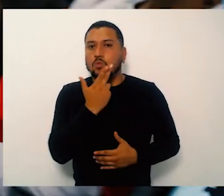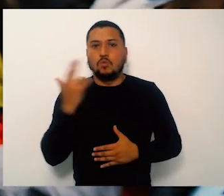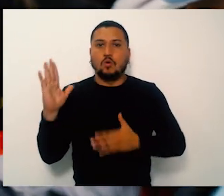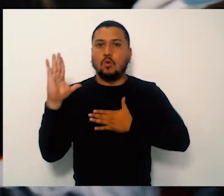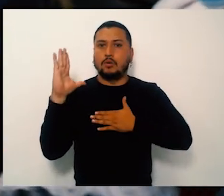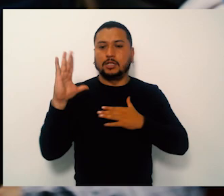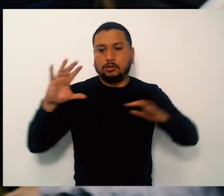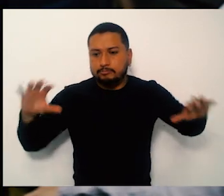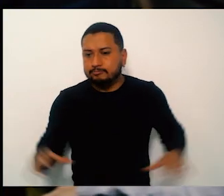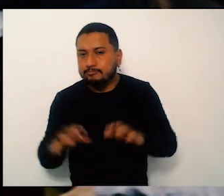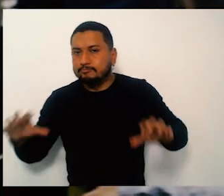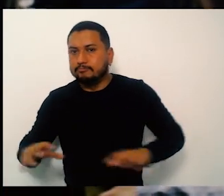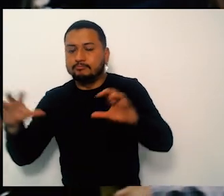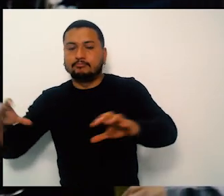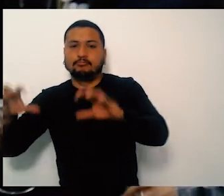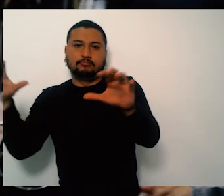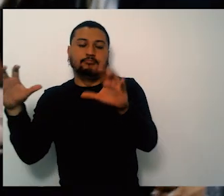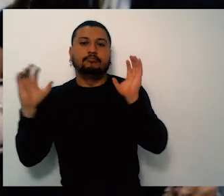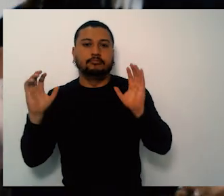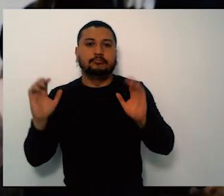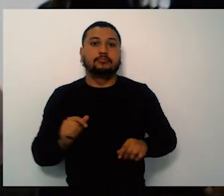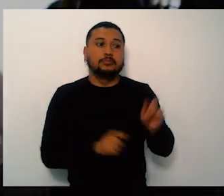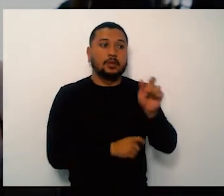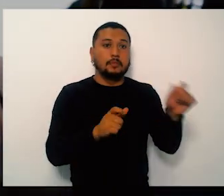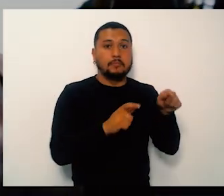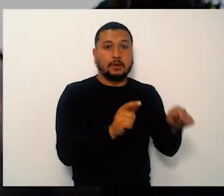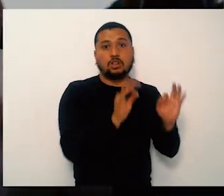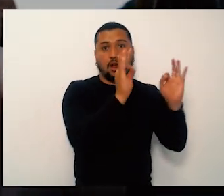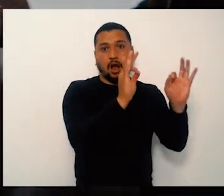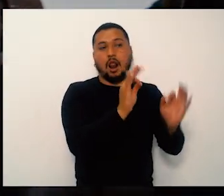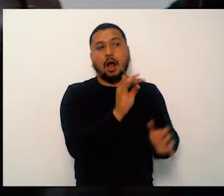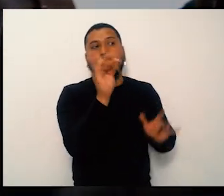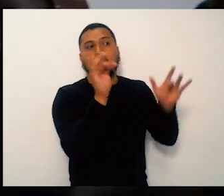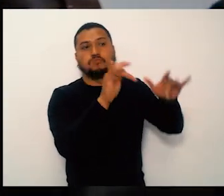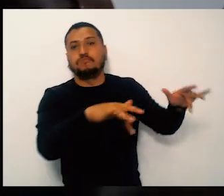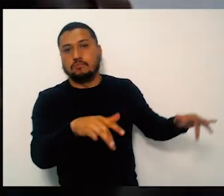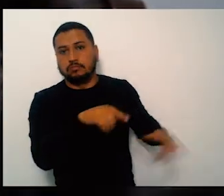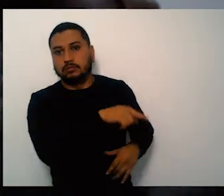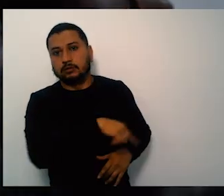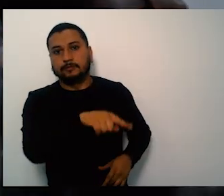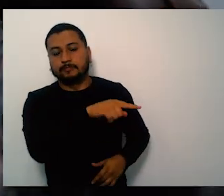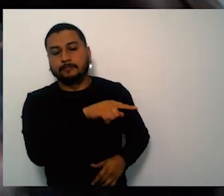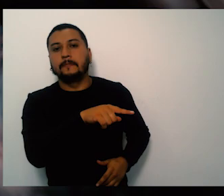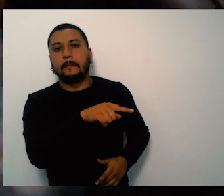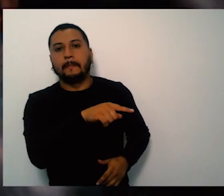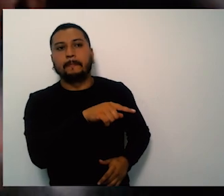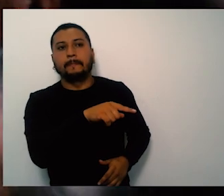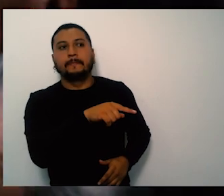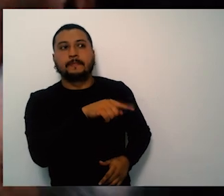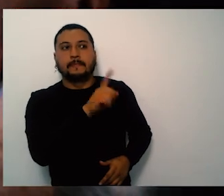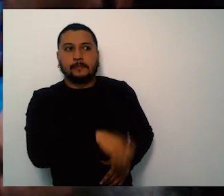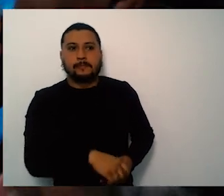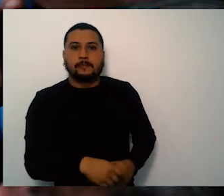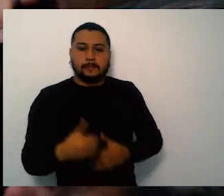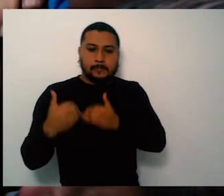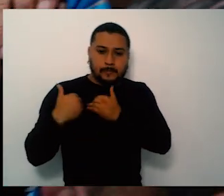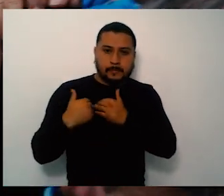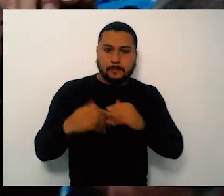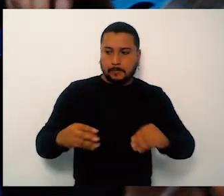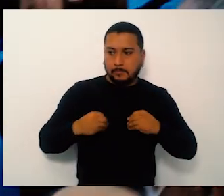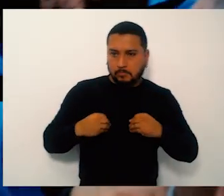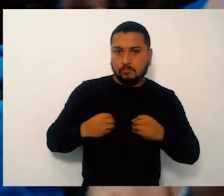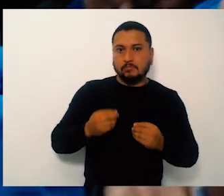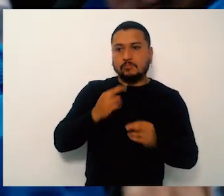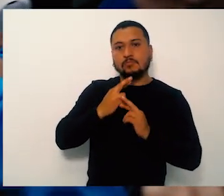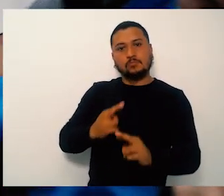Buenas tardes para todos. Gracias, compañeros, por la asistencia. A los amigos y